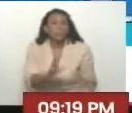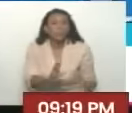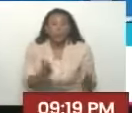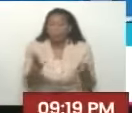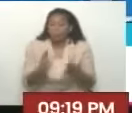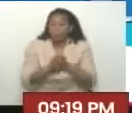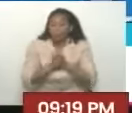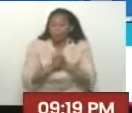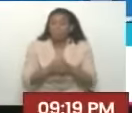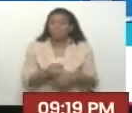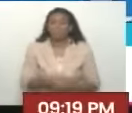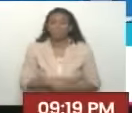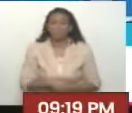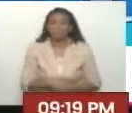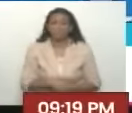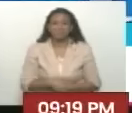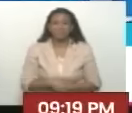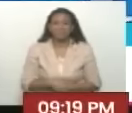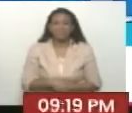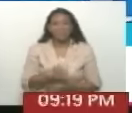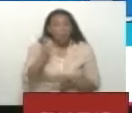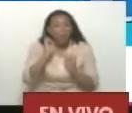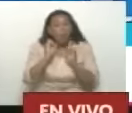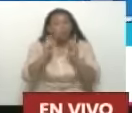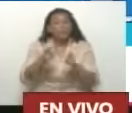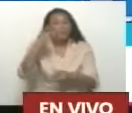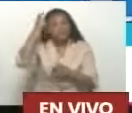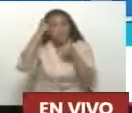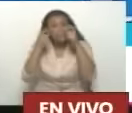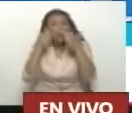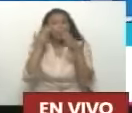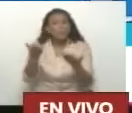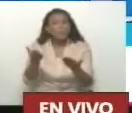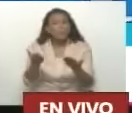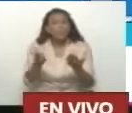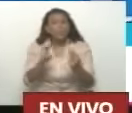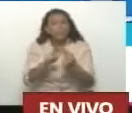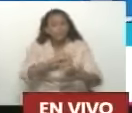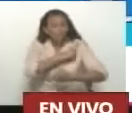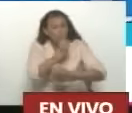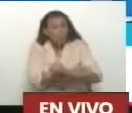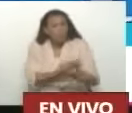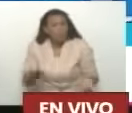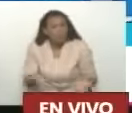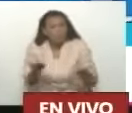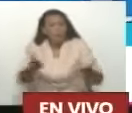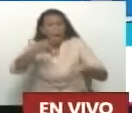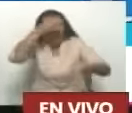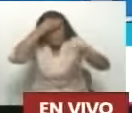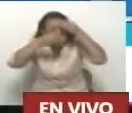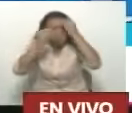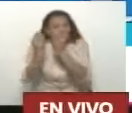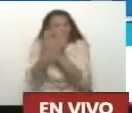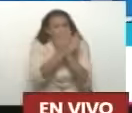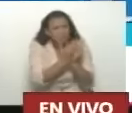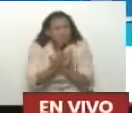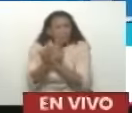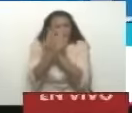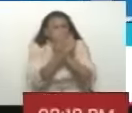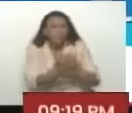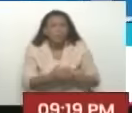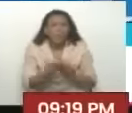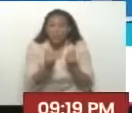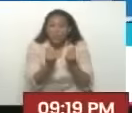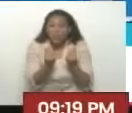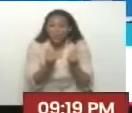todos. Y dio la oportunidad para que la gente se forjara, se formara, estudiara. Hay